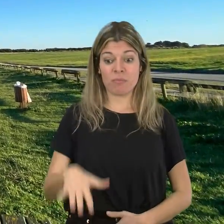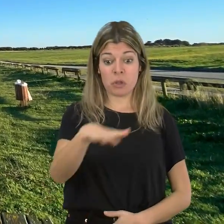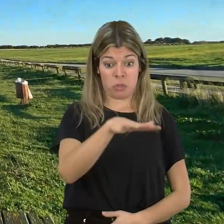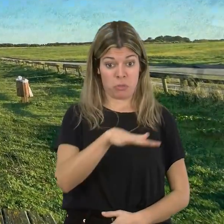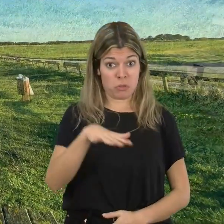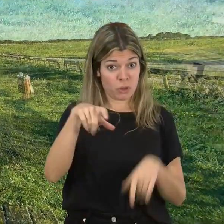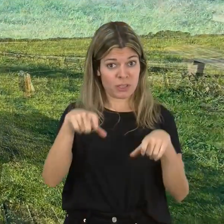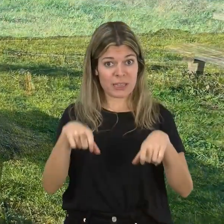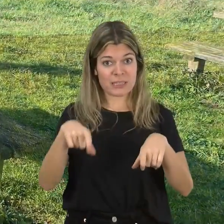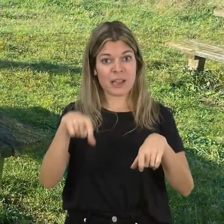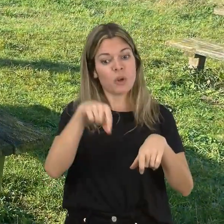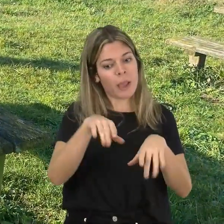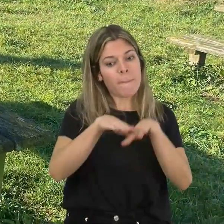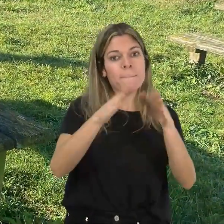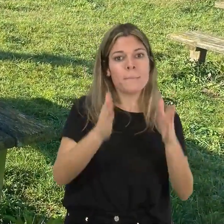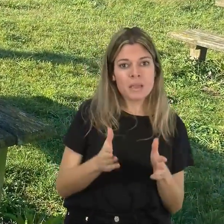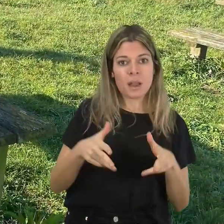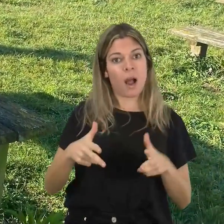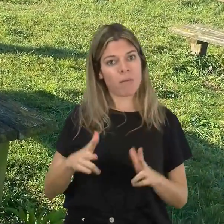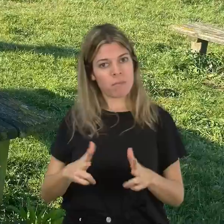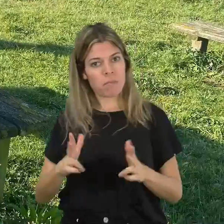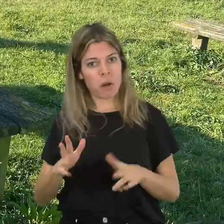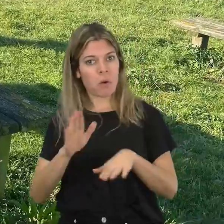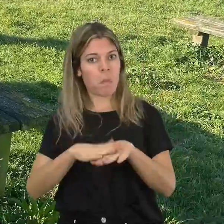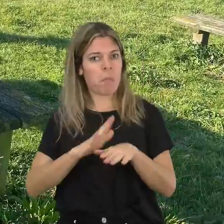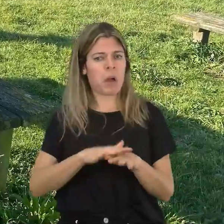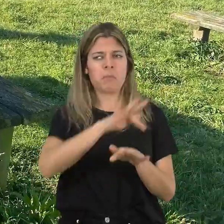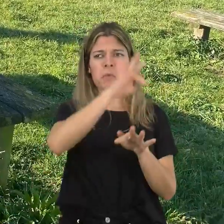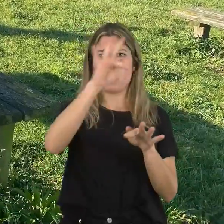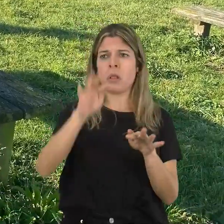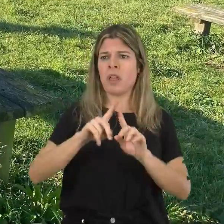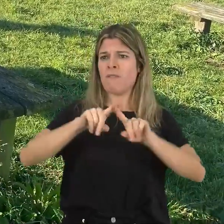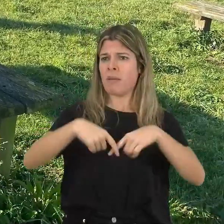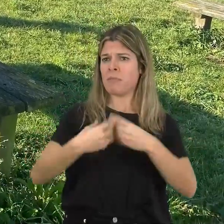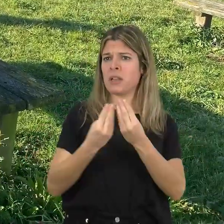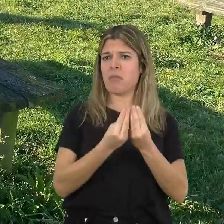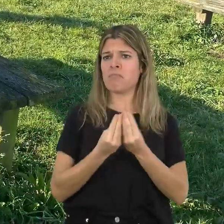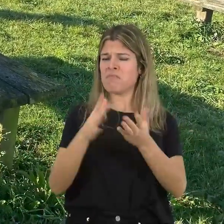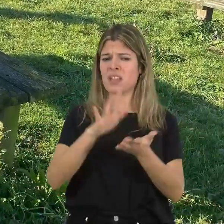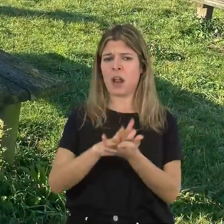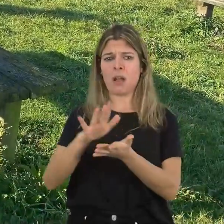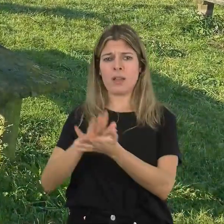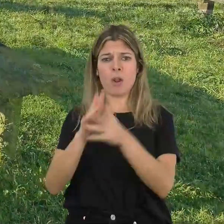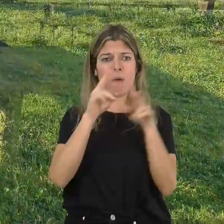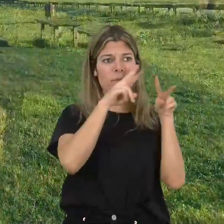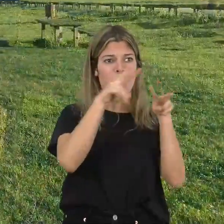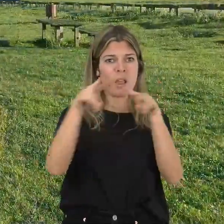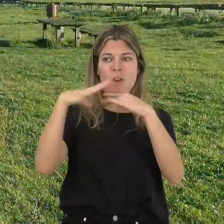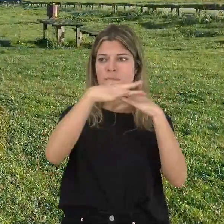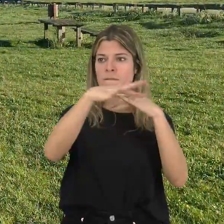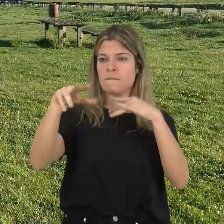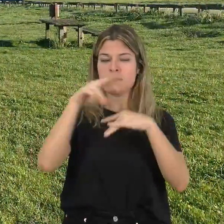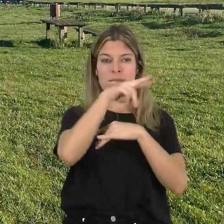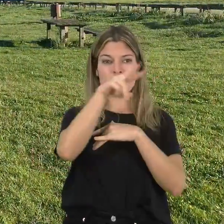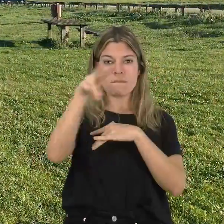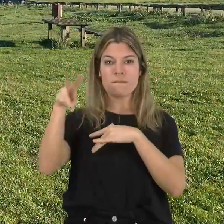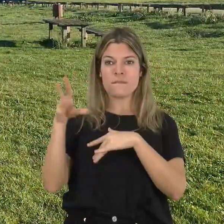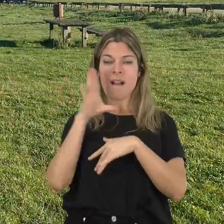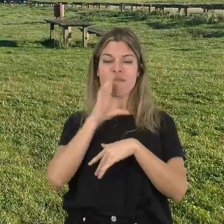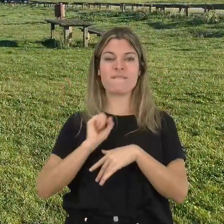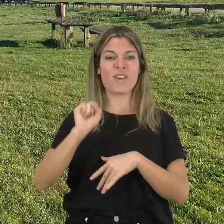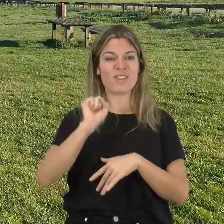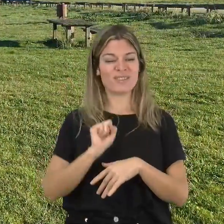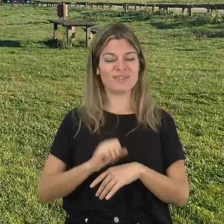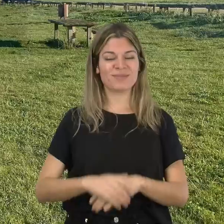Una zona de recreo dotada con mesas y bancos para pasar un día en familia, admirando las fantásticas vistas al